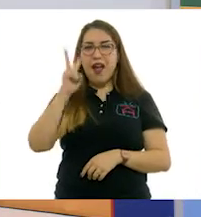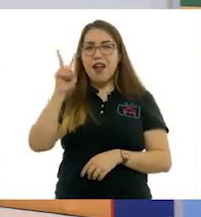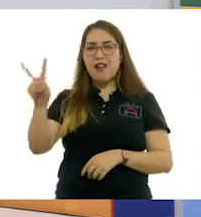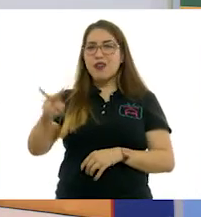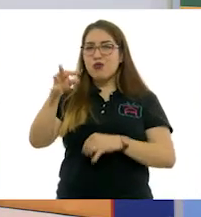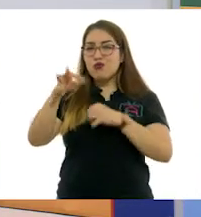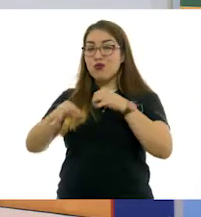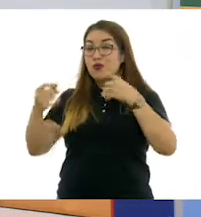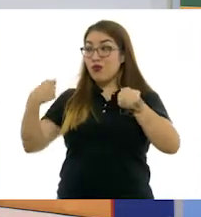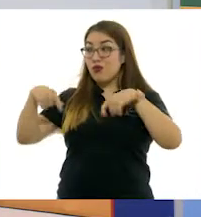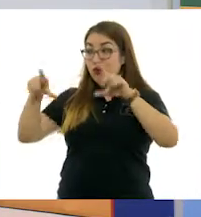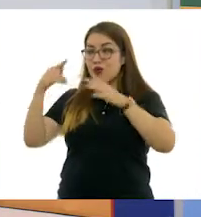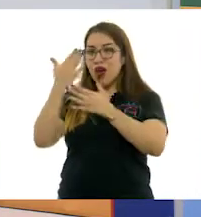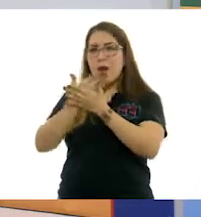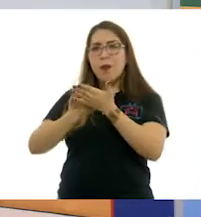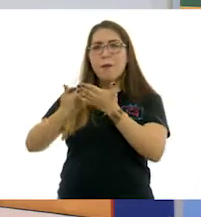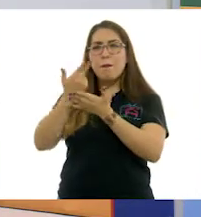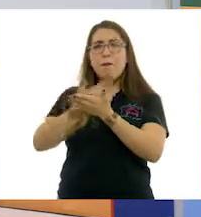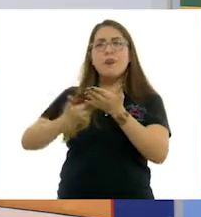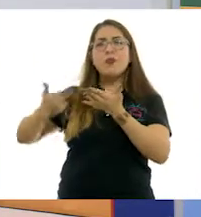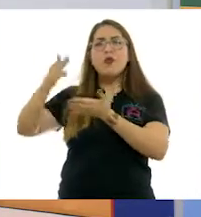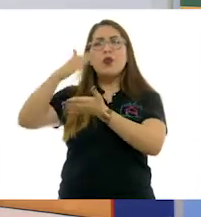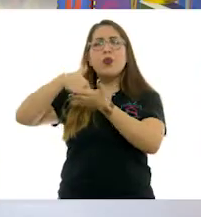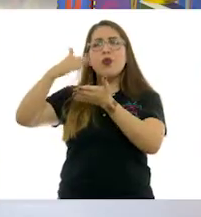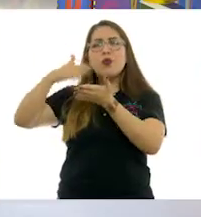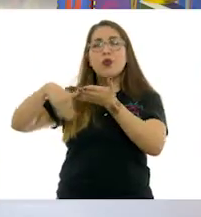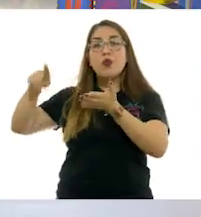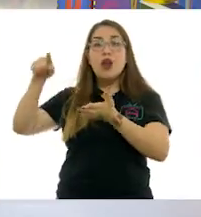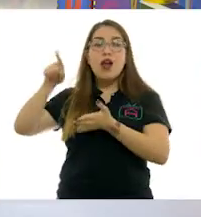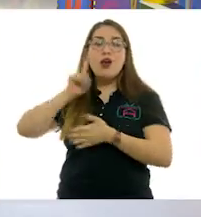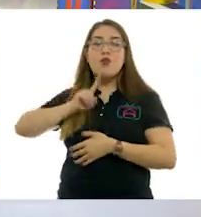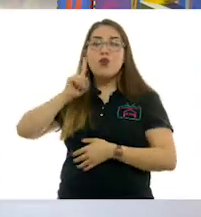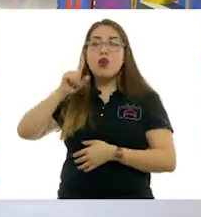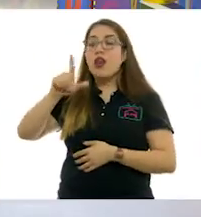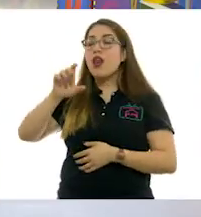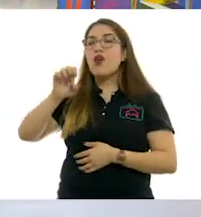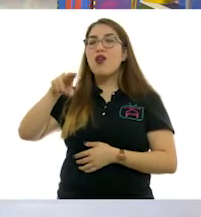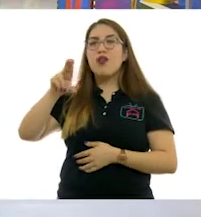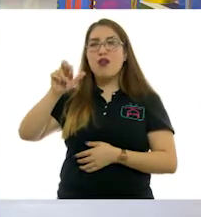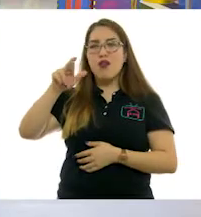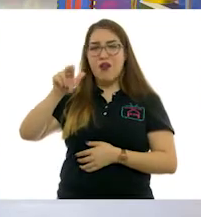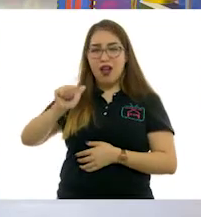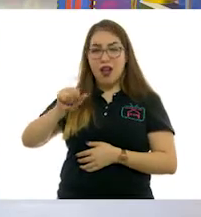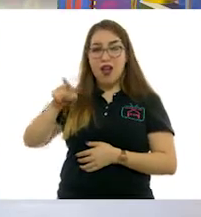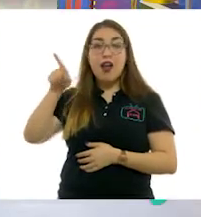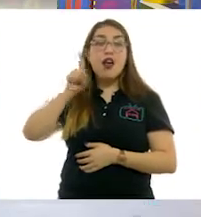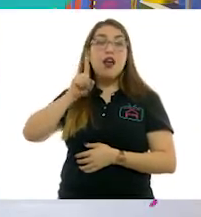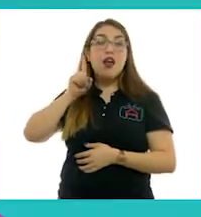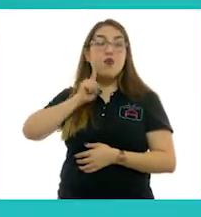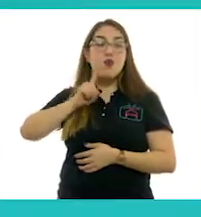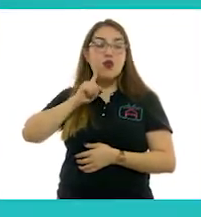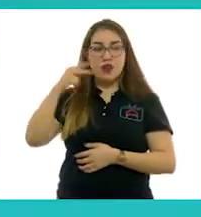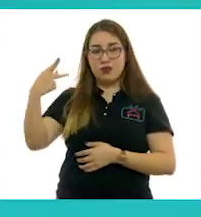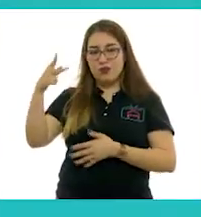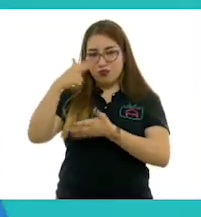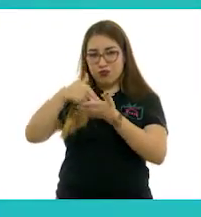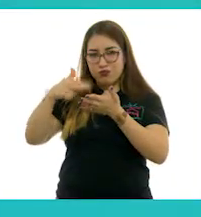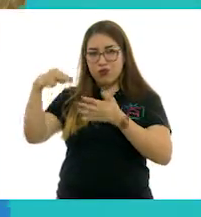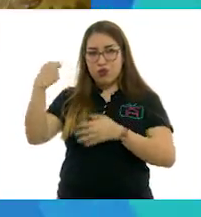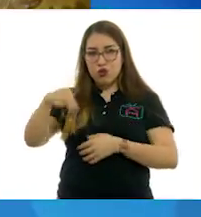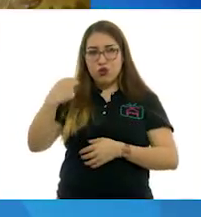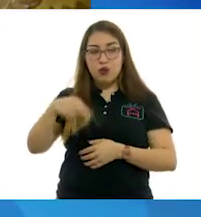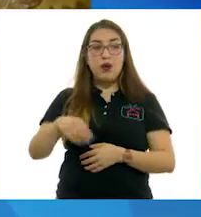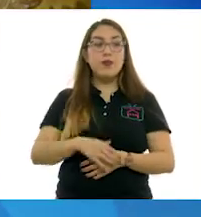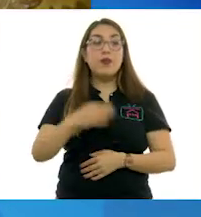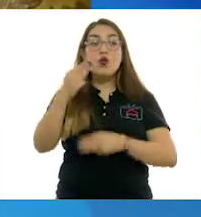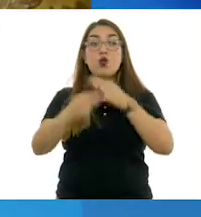de Leonora Carrington. Vamos a verla, ¿te parece? Sí, claro que me parece. Esta pintura se llama El Mundo Mágico de los Mayas